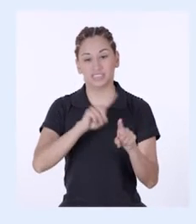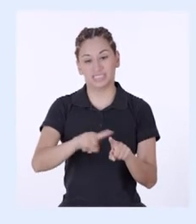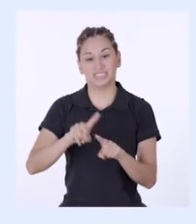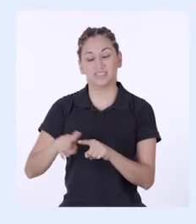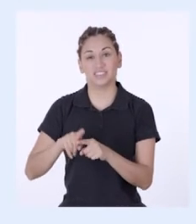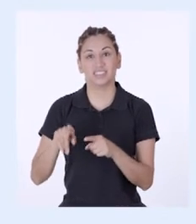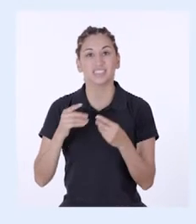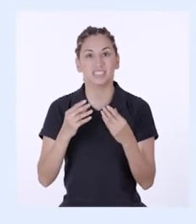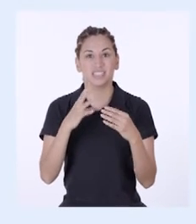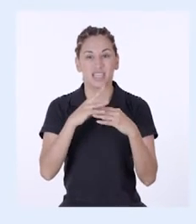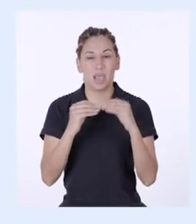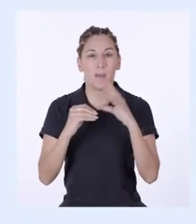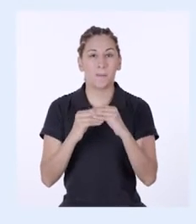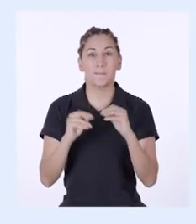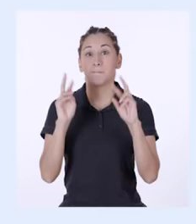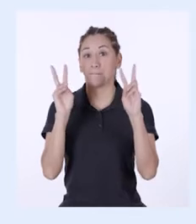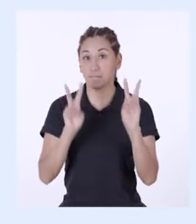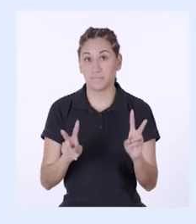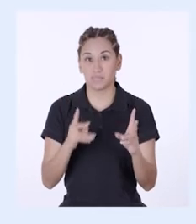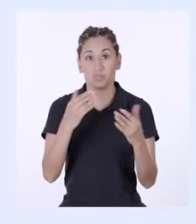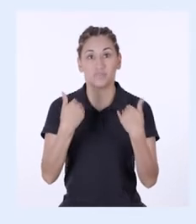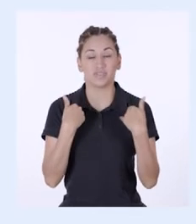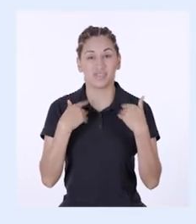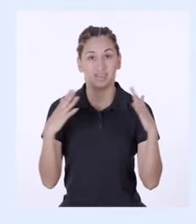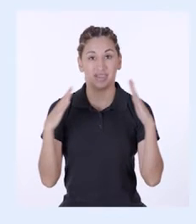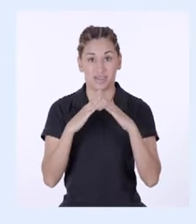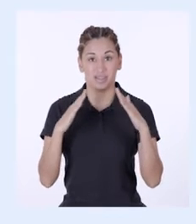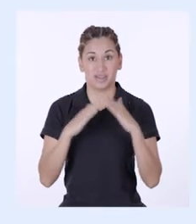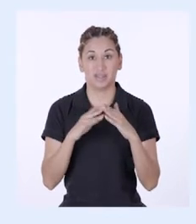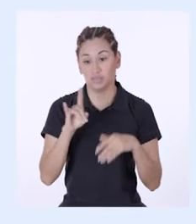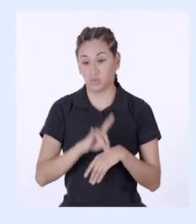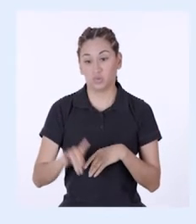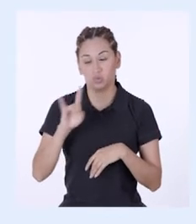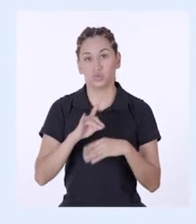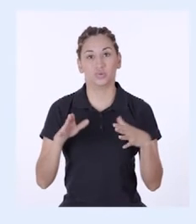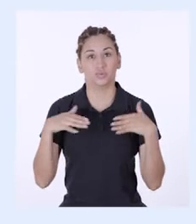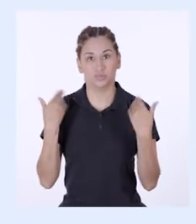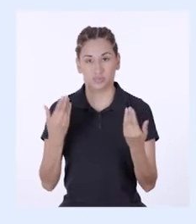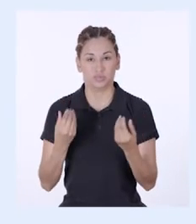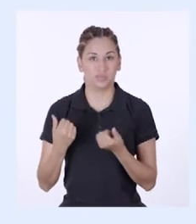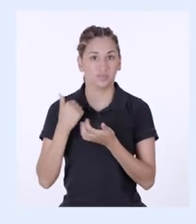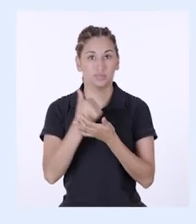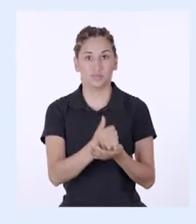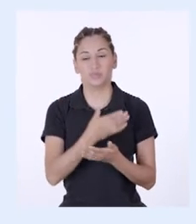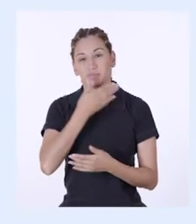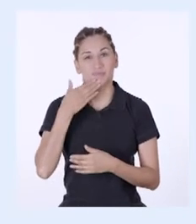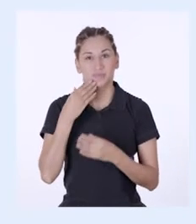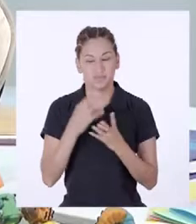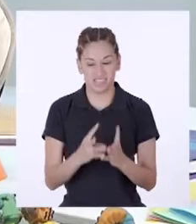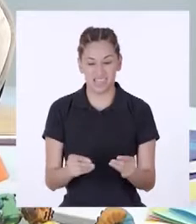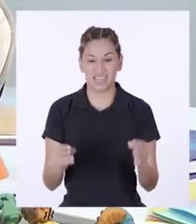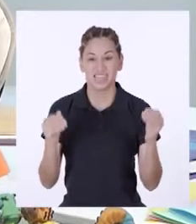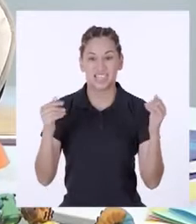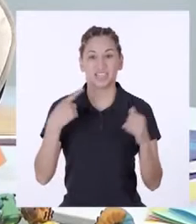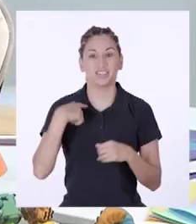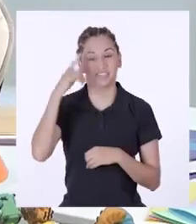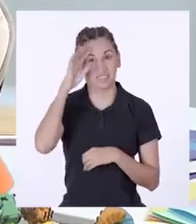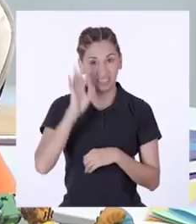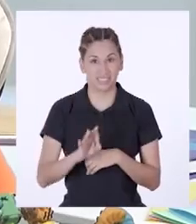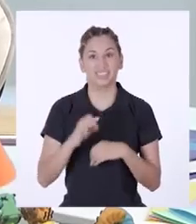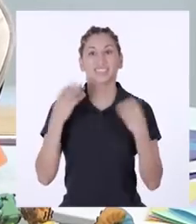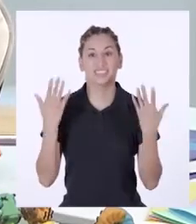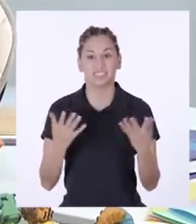los residuos orgánicos que producimos en el hogar y con su uso contribuimos a la mejora del suelo. Estoy